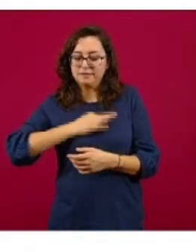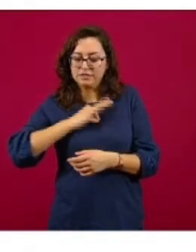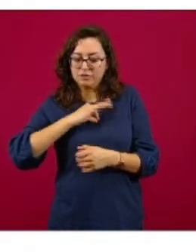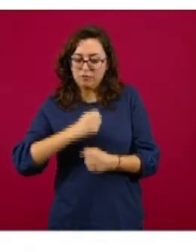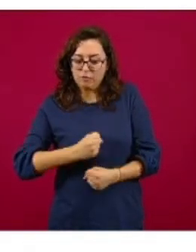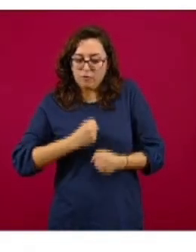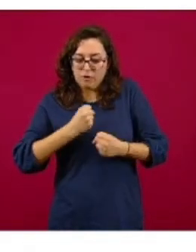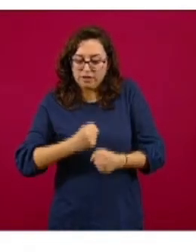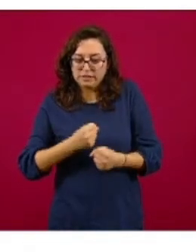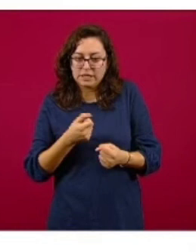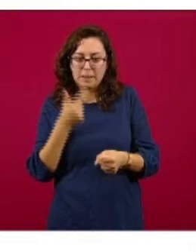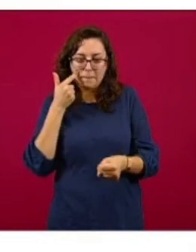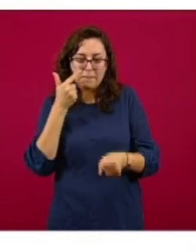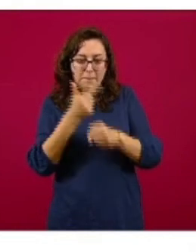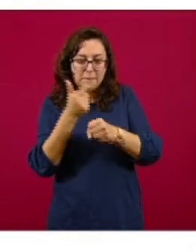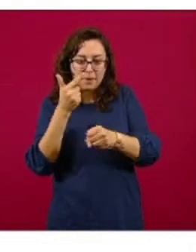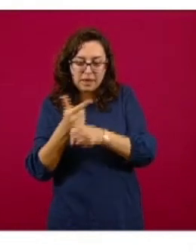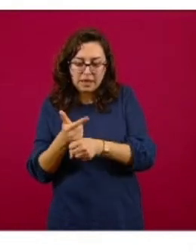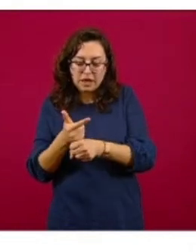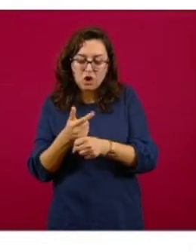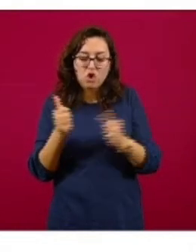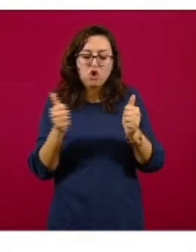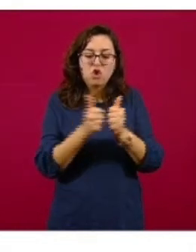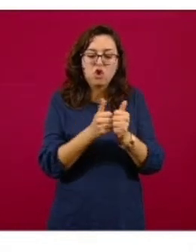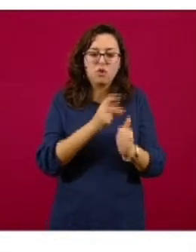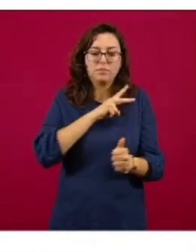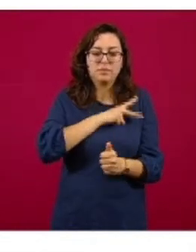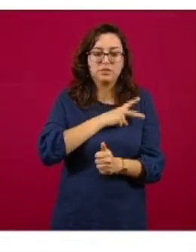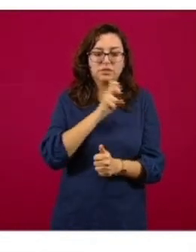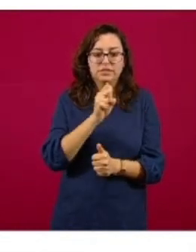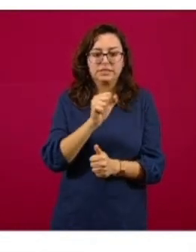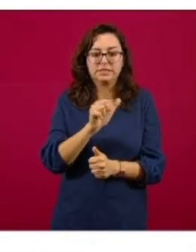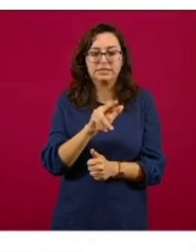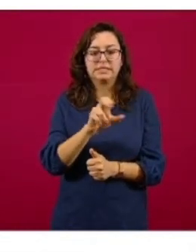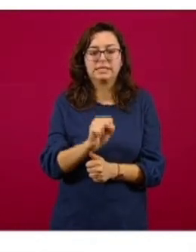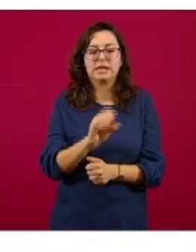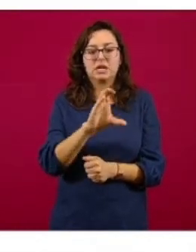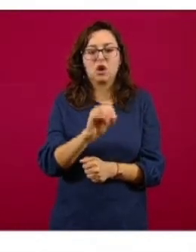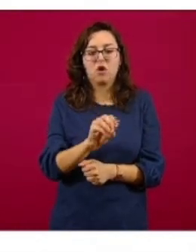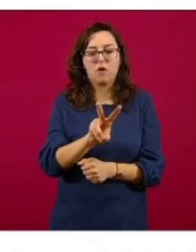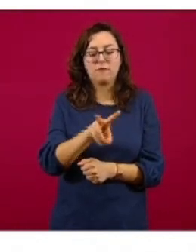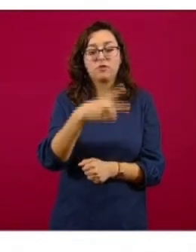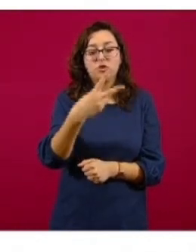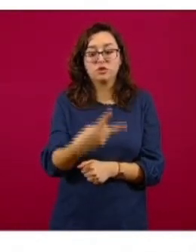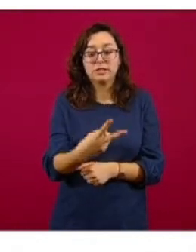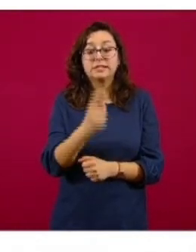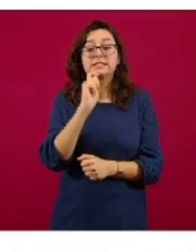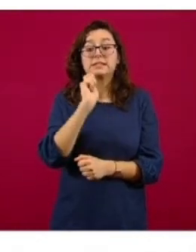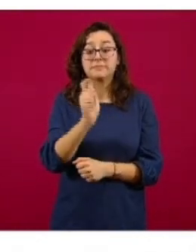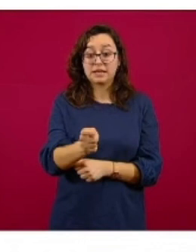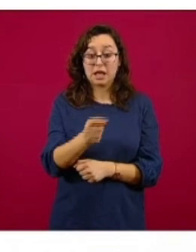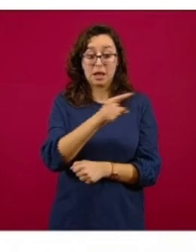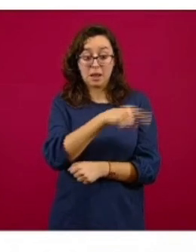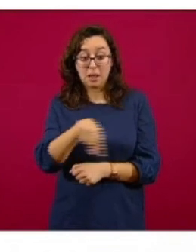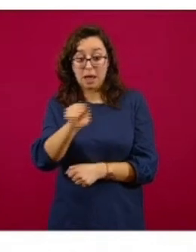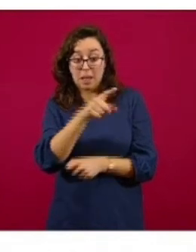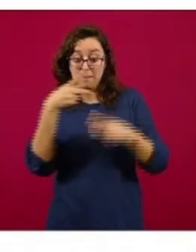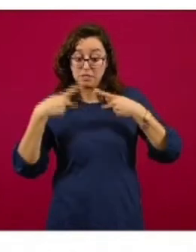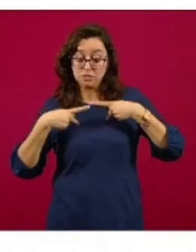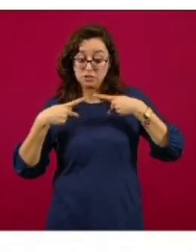IgG específico para SARS-CoV-2. En otras palabras, medimos si la gente tenía anticuerpos